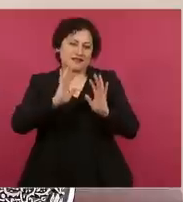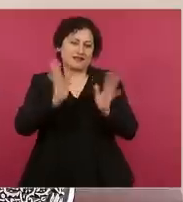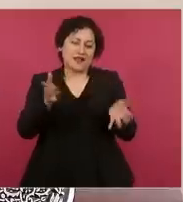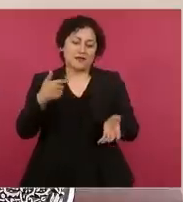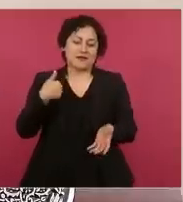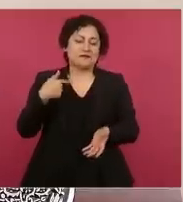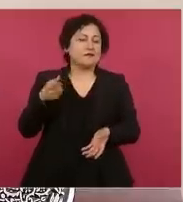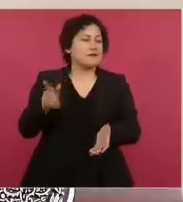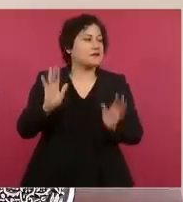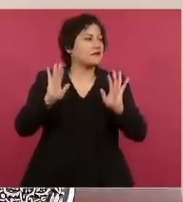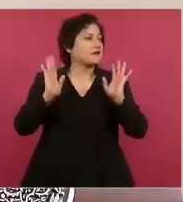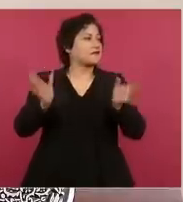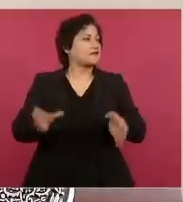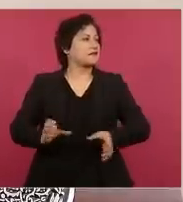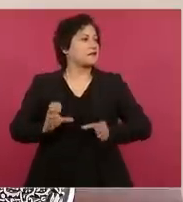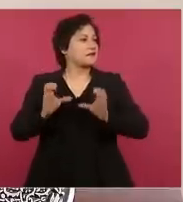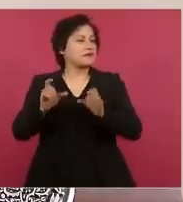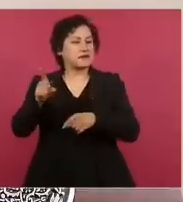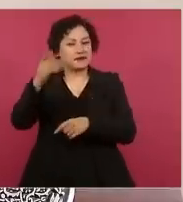atenerse.